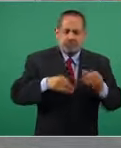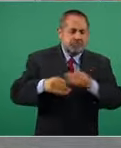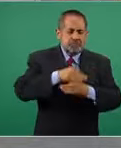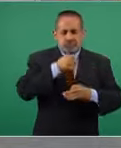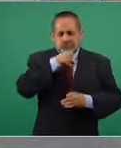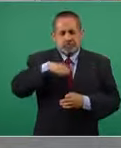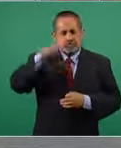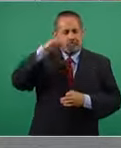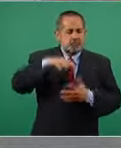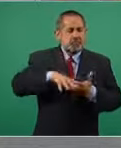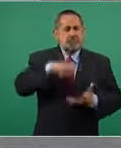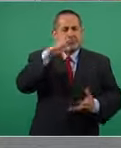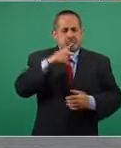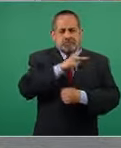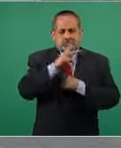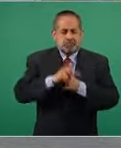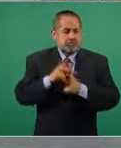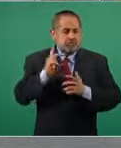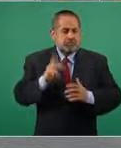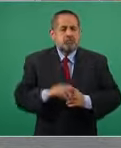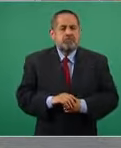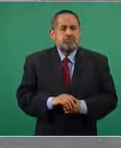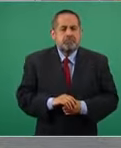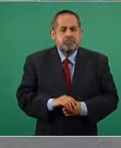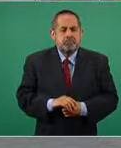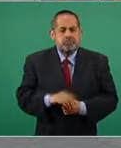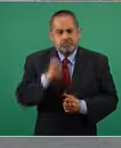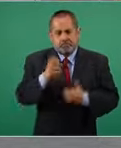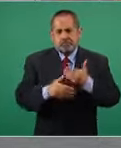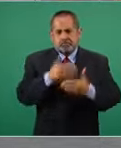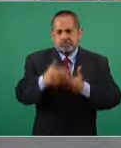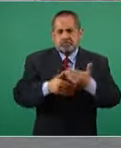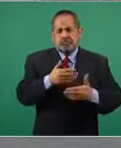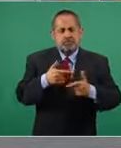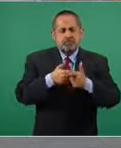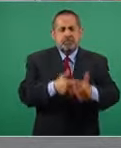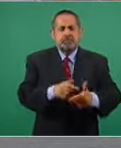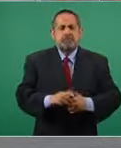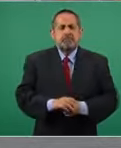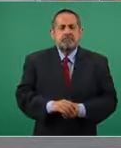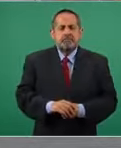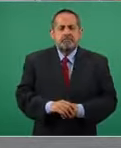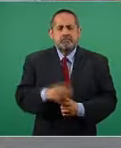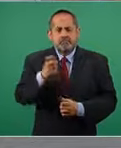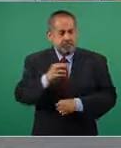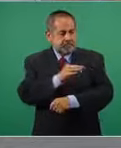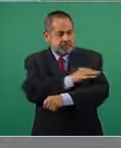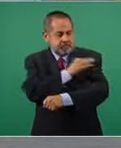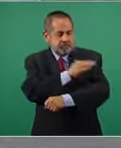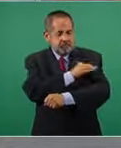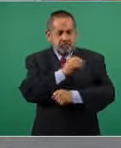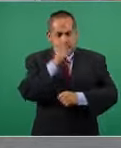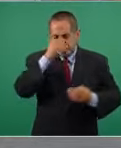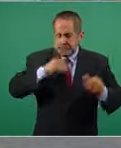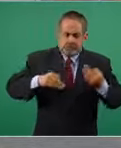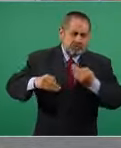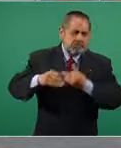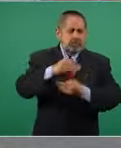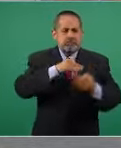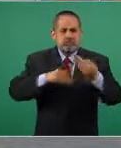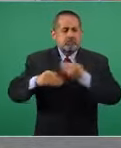adultos mayores del país y así vamos a seguir es vacuna universal